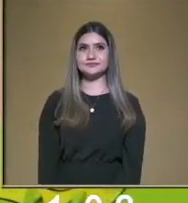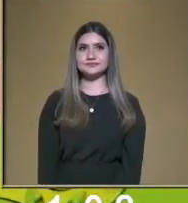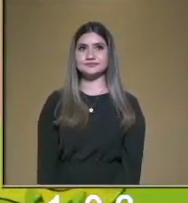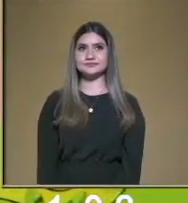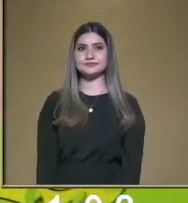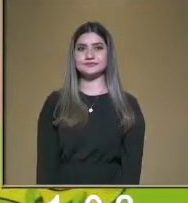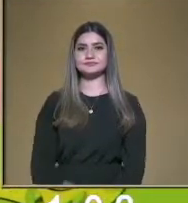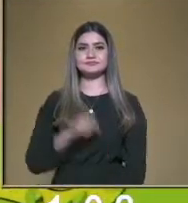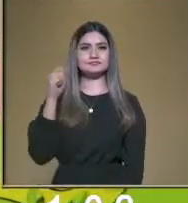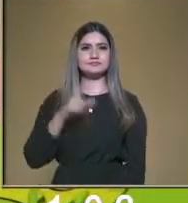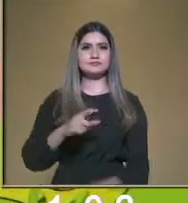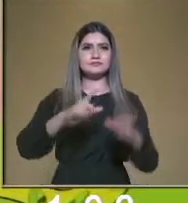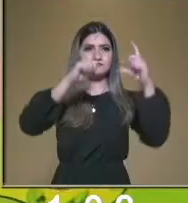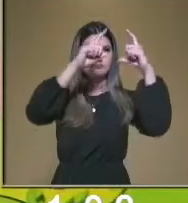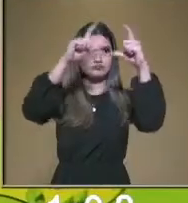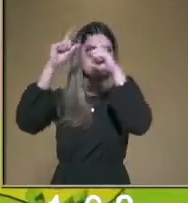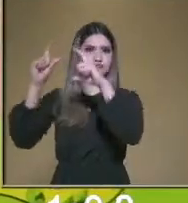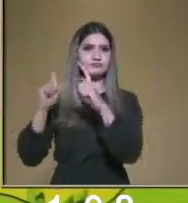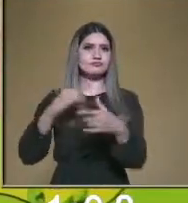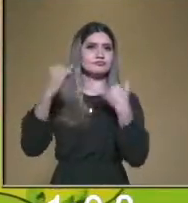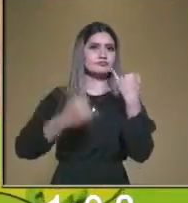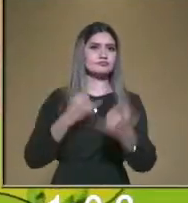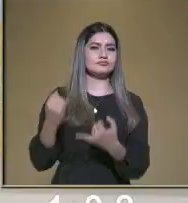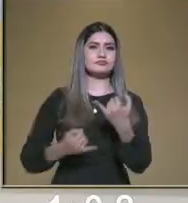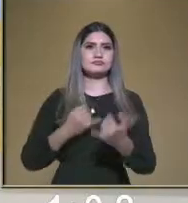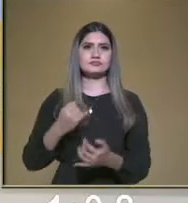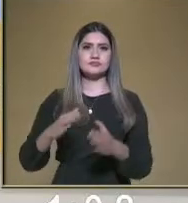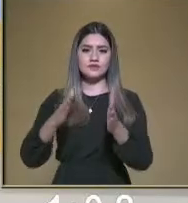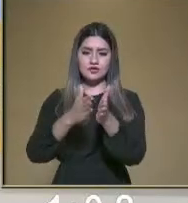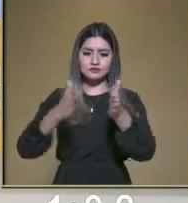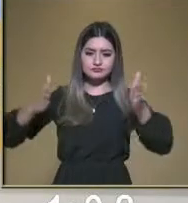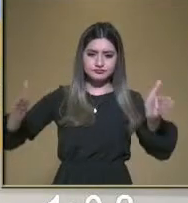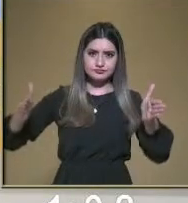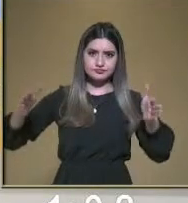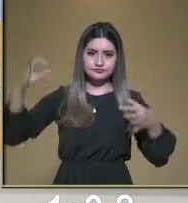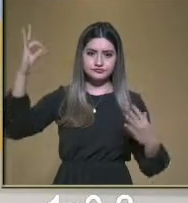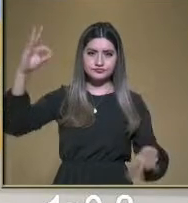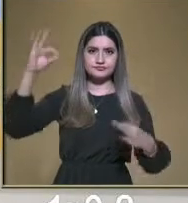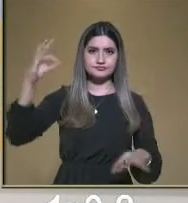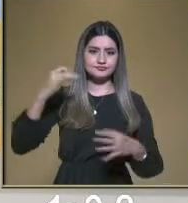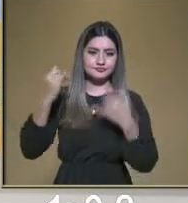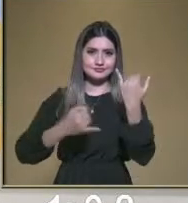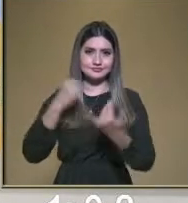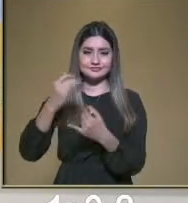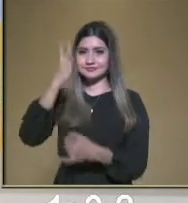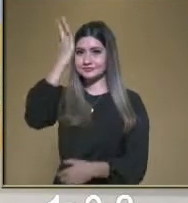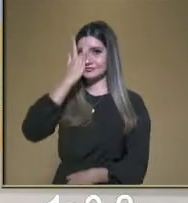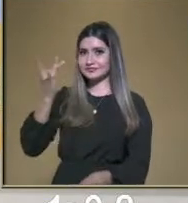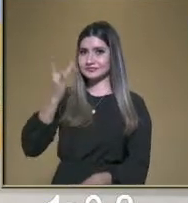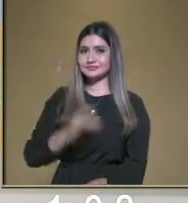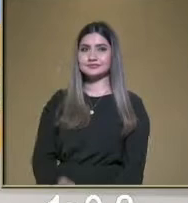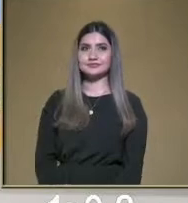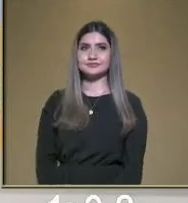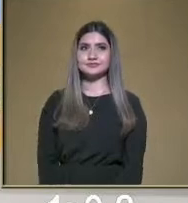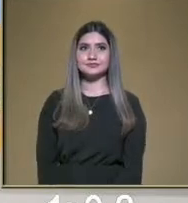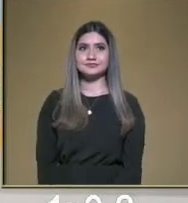tarjetitas, vienen unos tableros, donde vamos a adivinar, es como un juego de lotería.